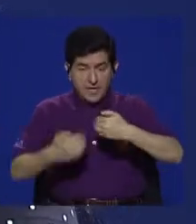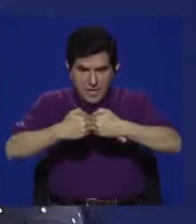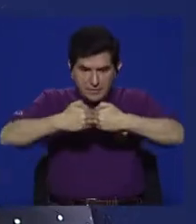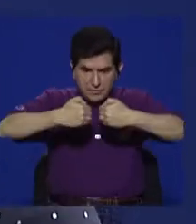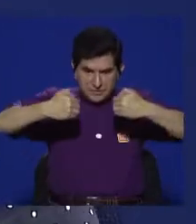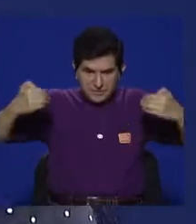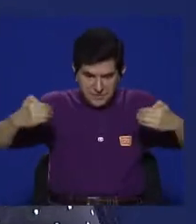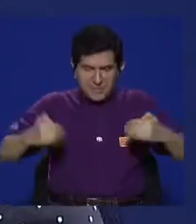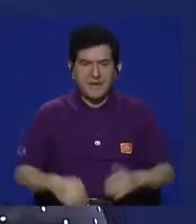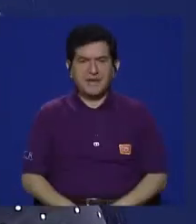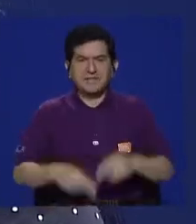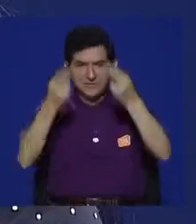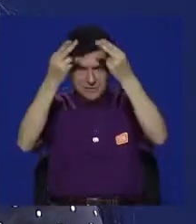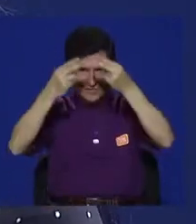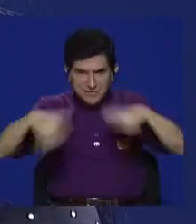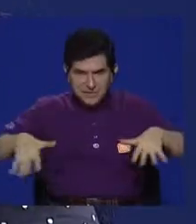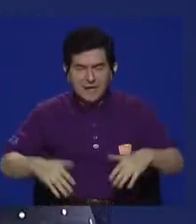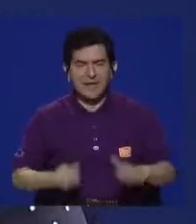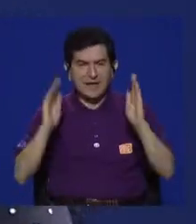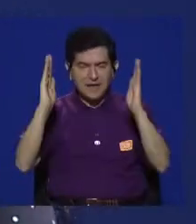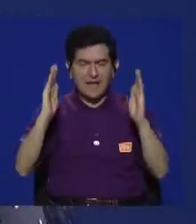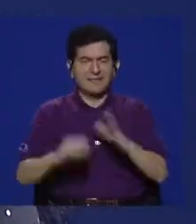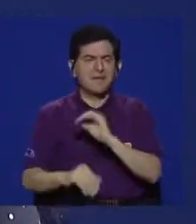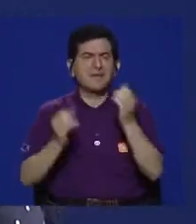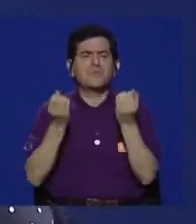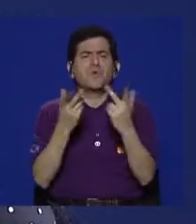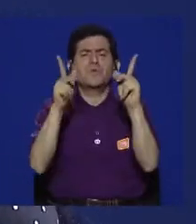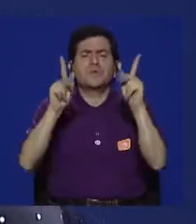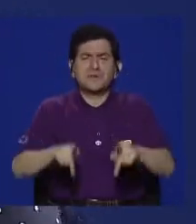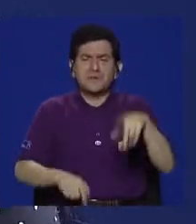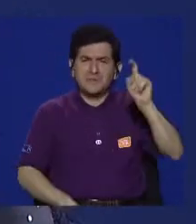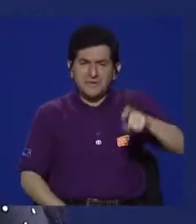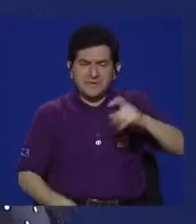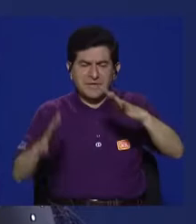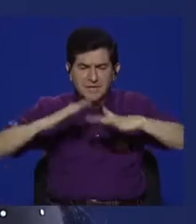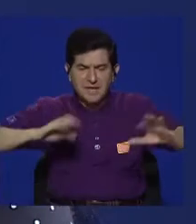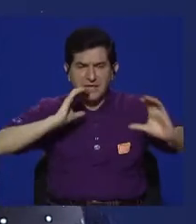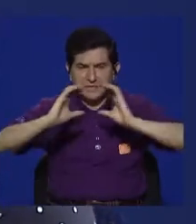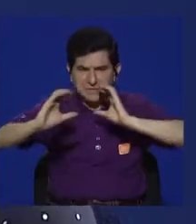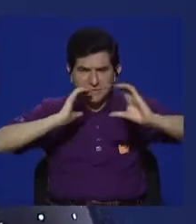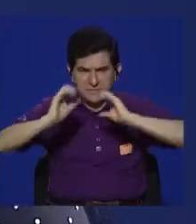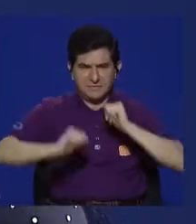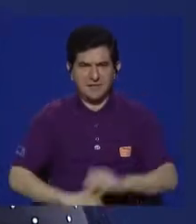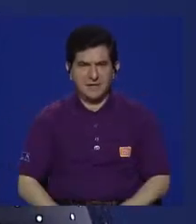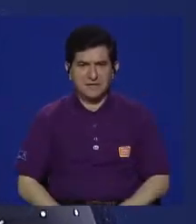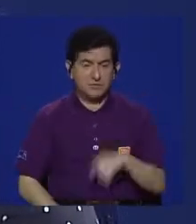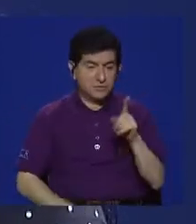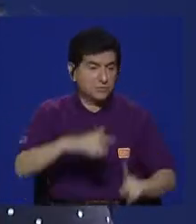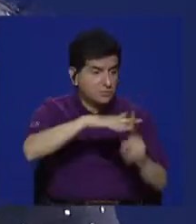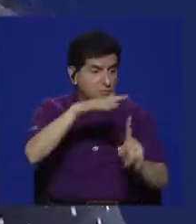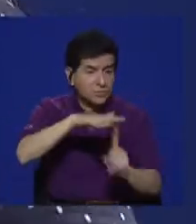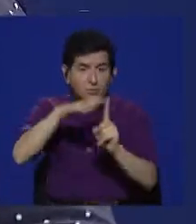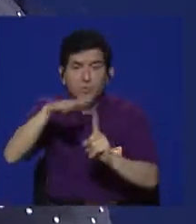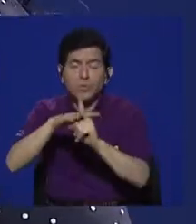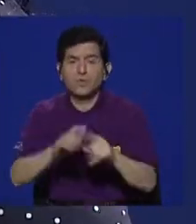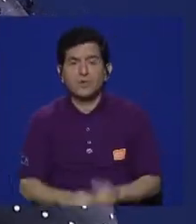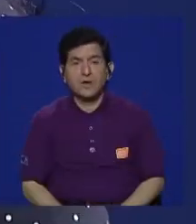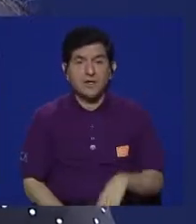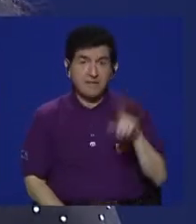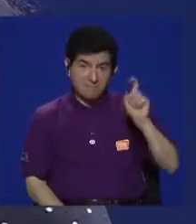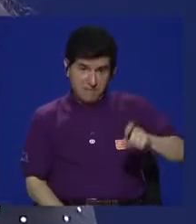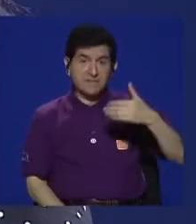tenemos una brecha digital inmensa y un montón de personas que necesitan espacios de comunicación que van